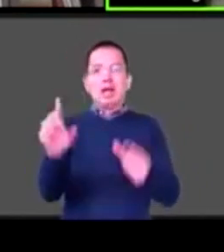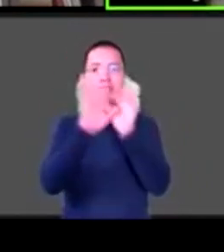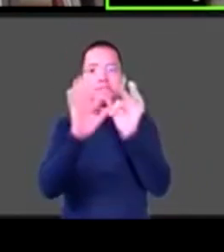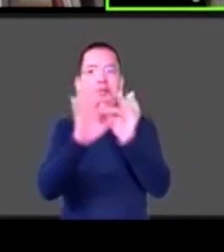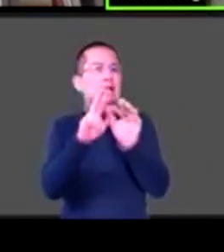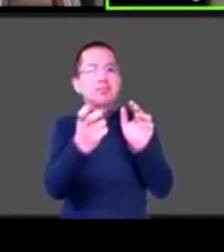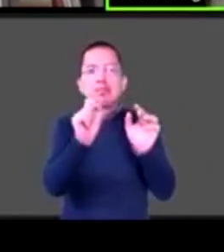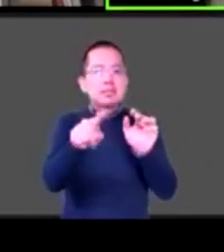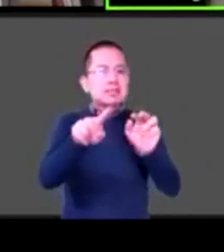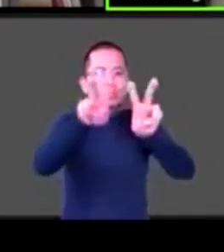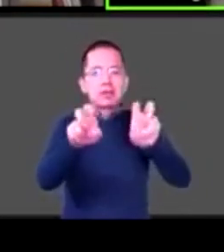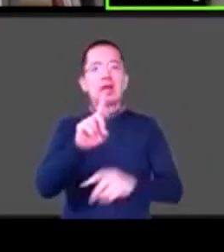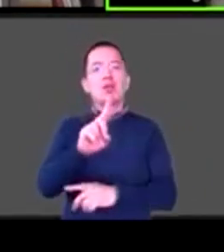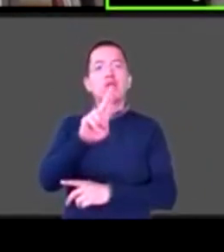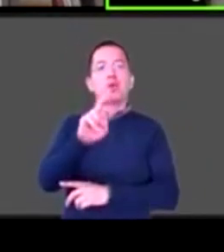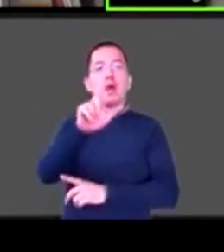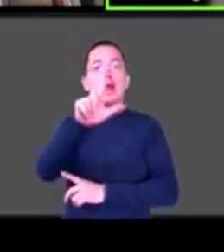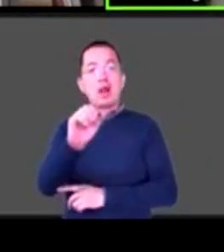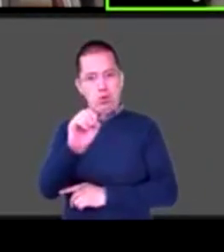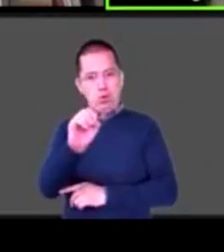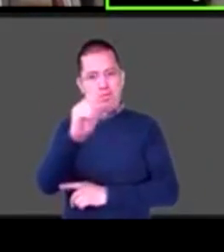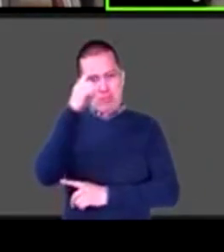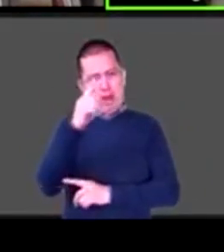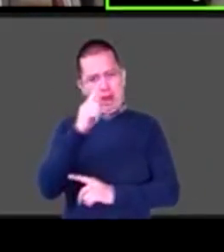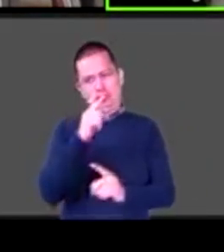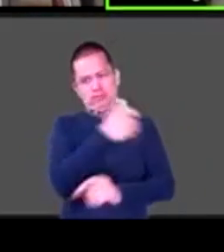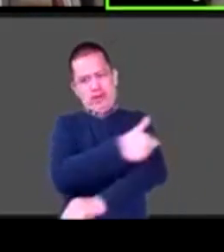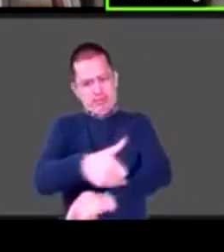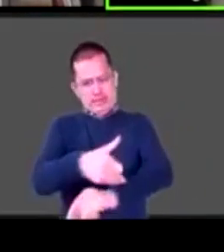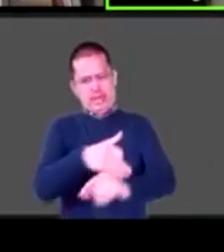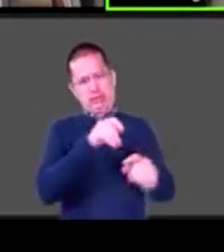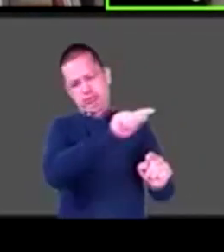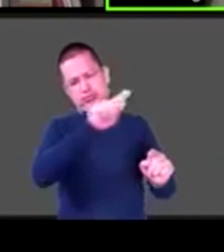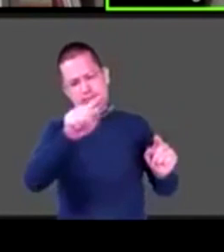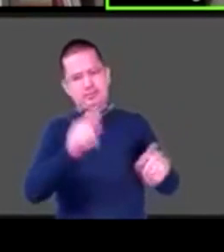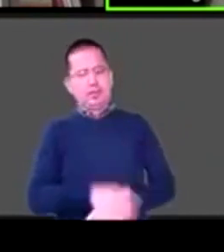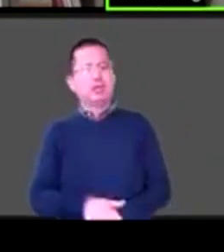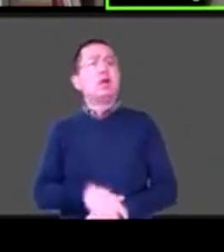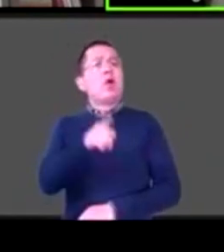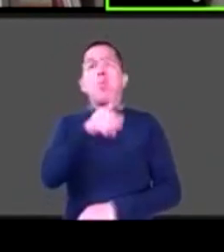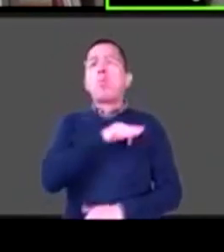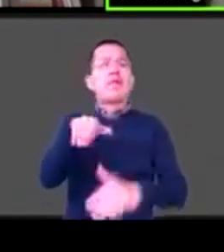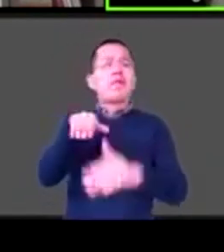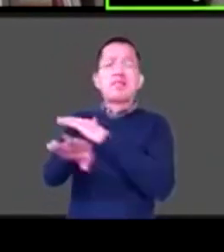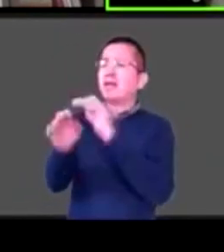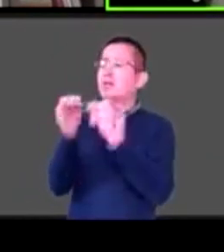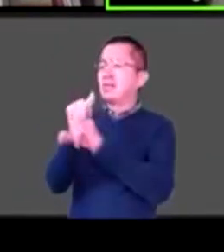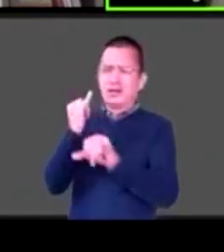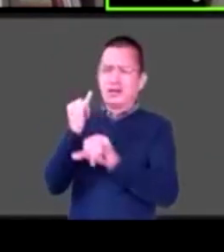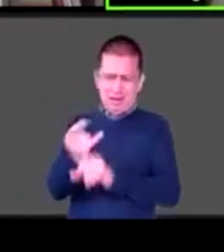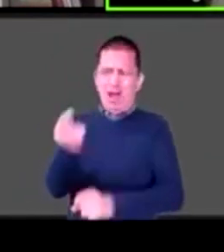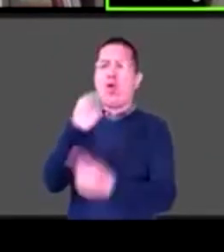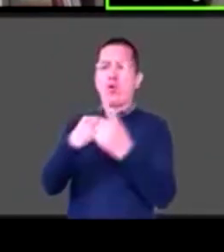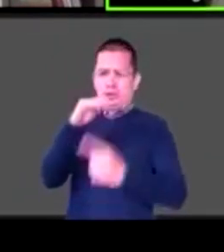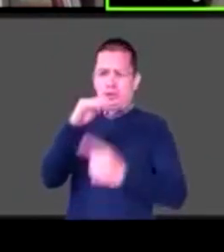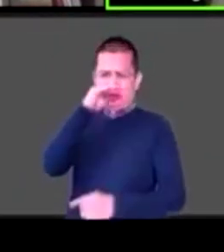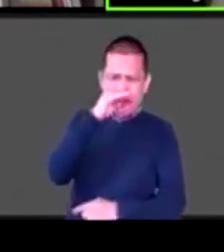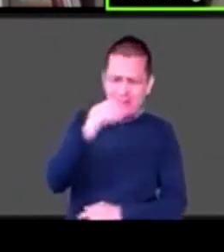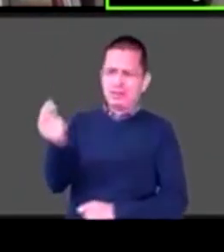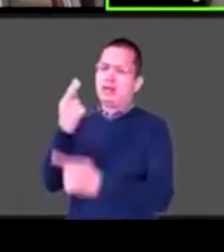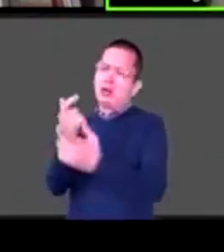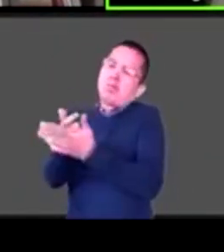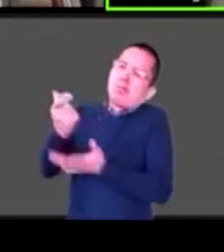que además son recursos, algunos gratuitos, otros se pagan, ¿no? Pero yo creo que eso, hablar con la verdad y